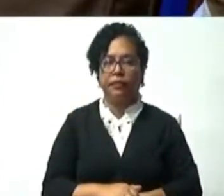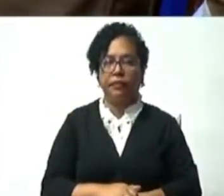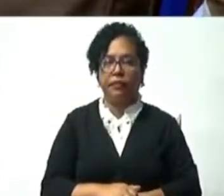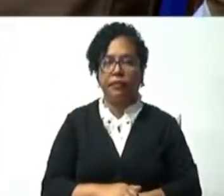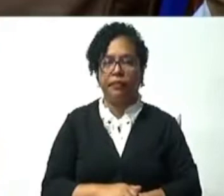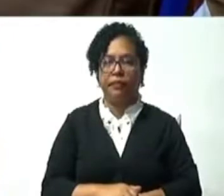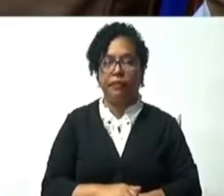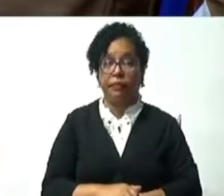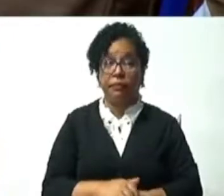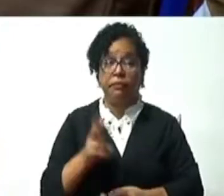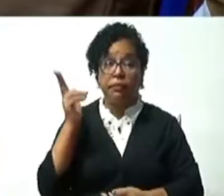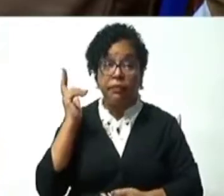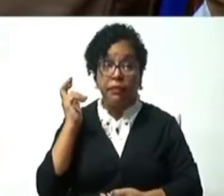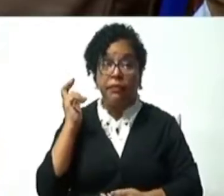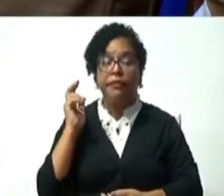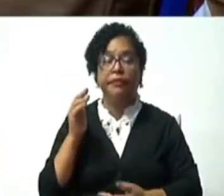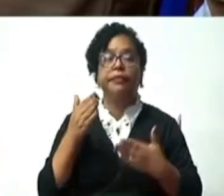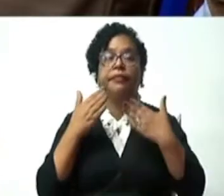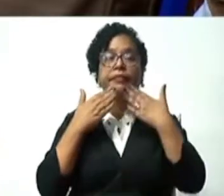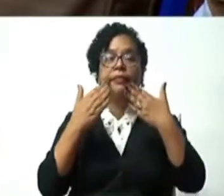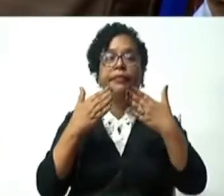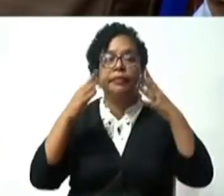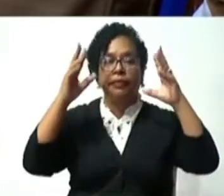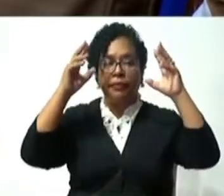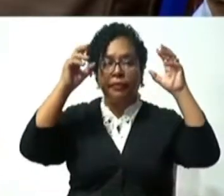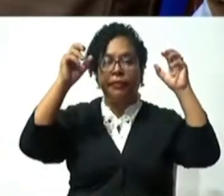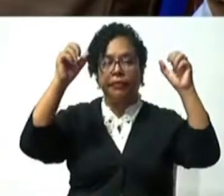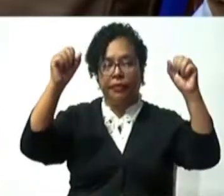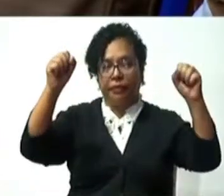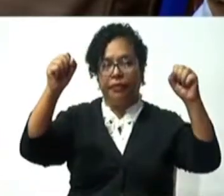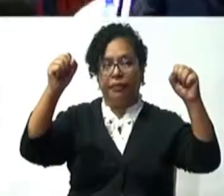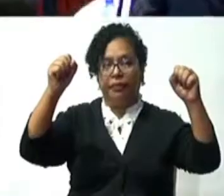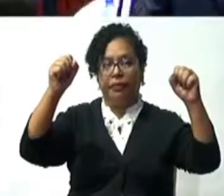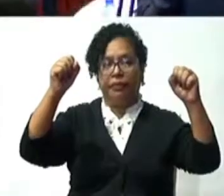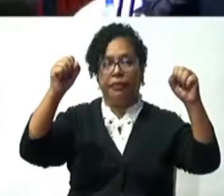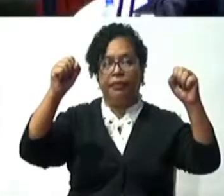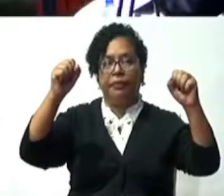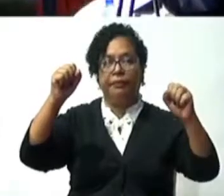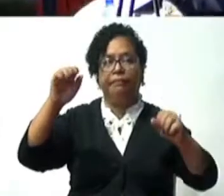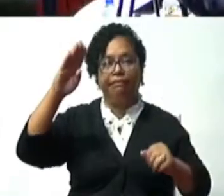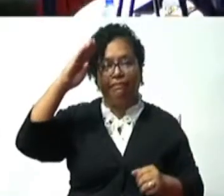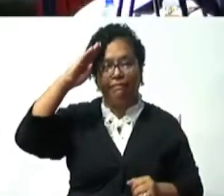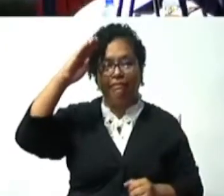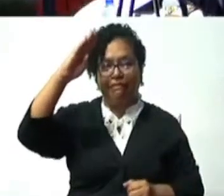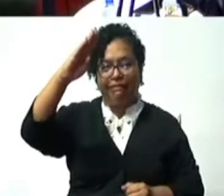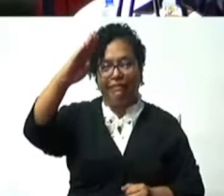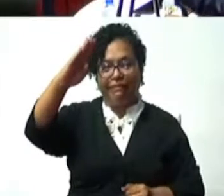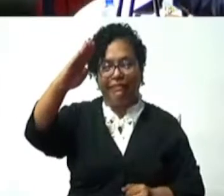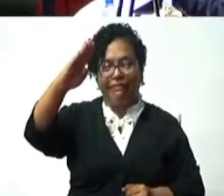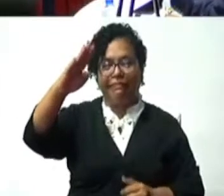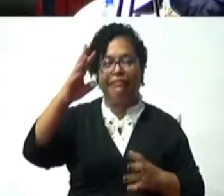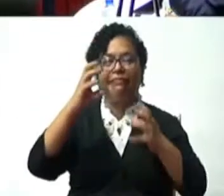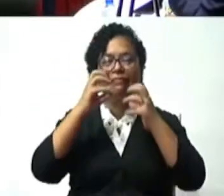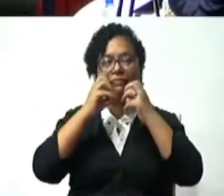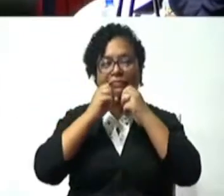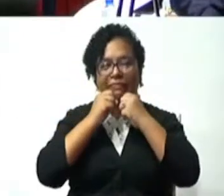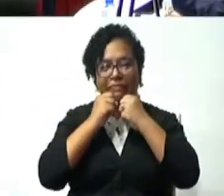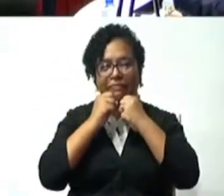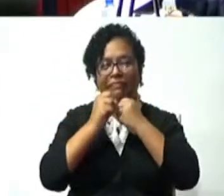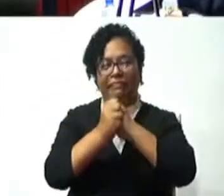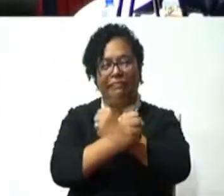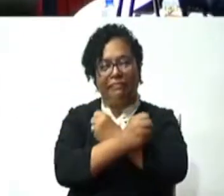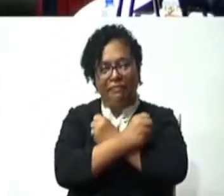¿Se escucha? Muchísimas gracias, presidente, y un saludo afectuoso a todos los